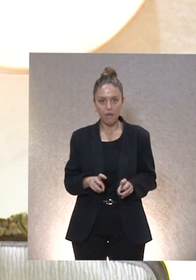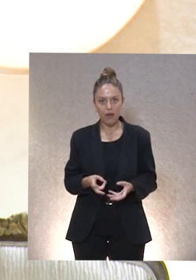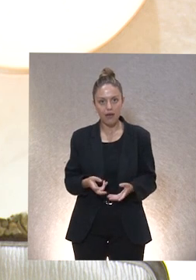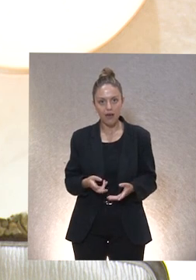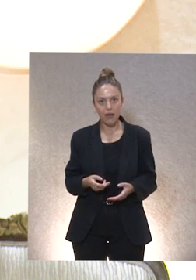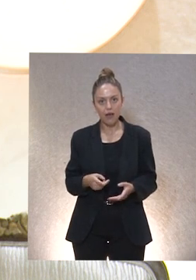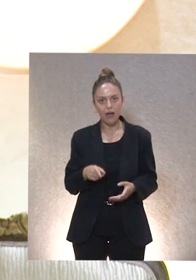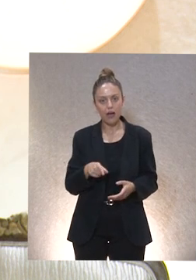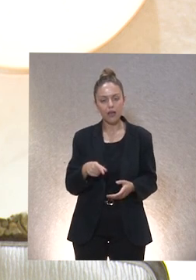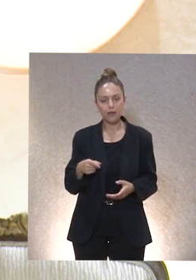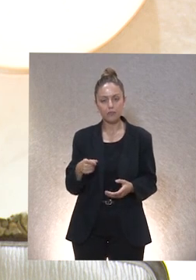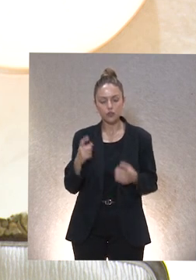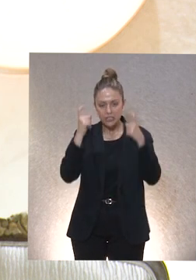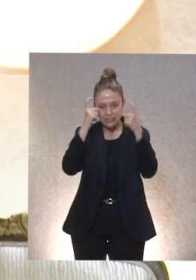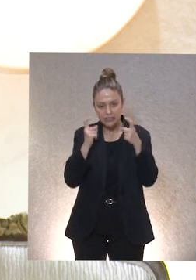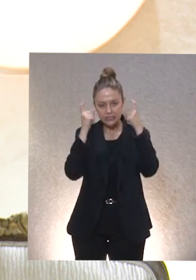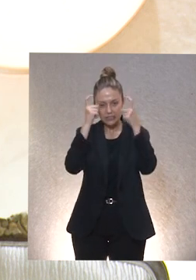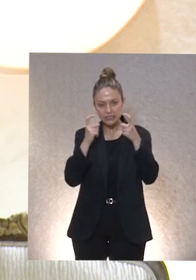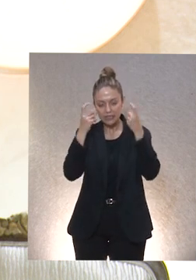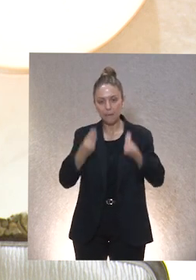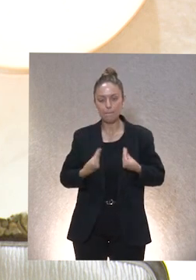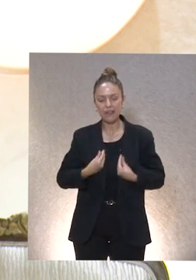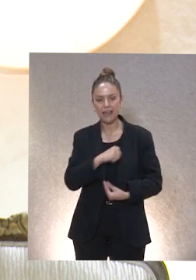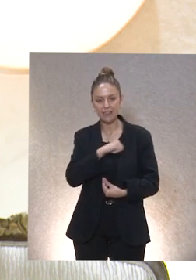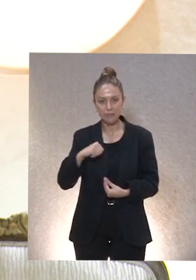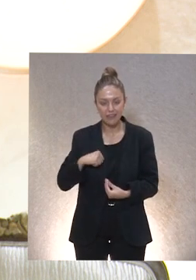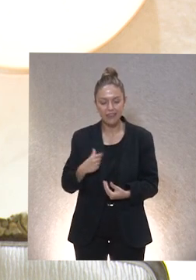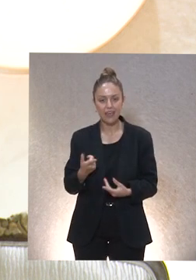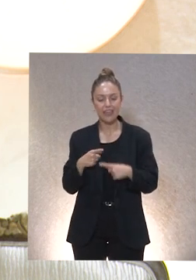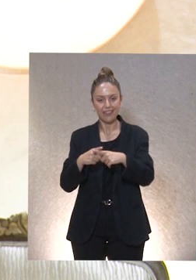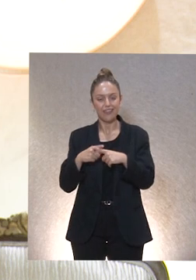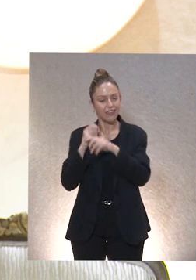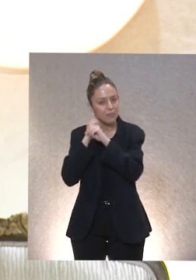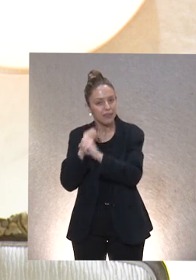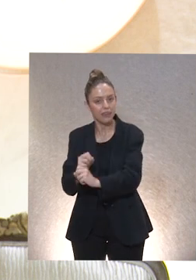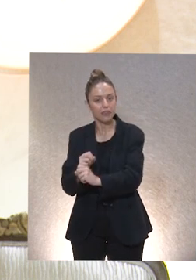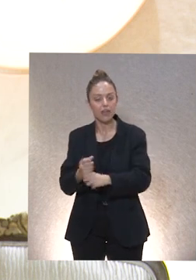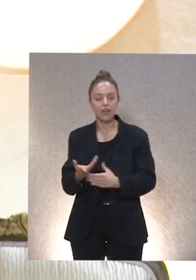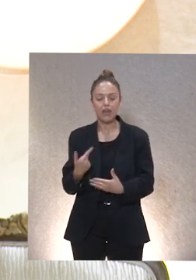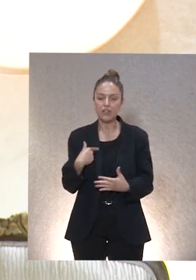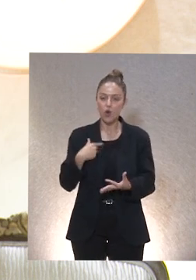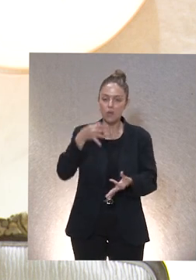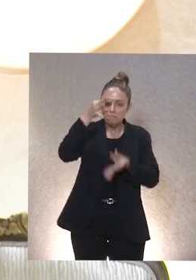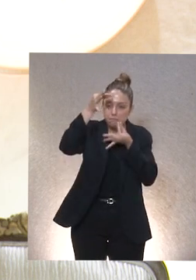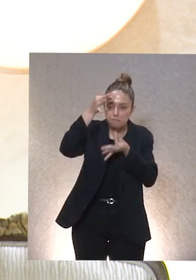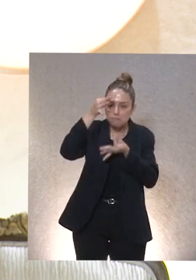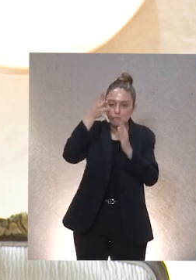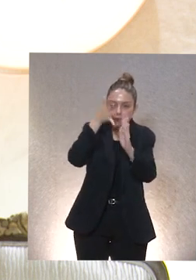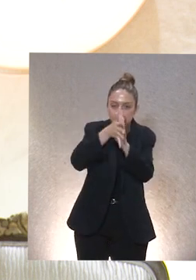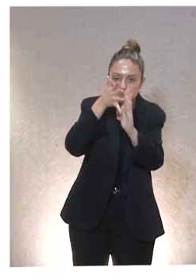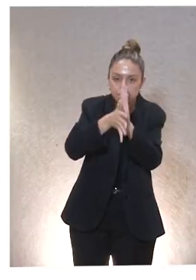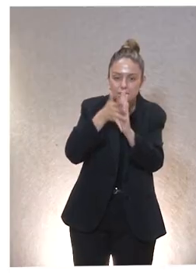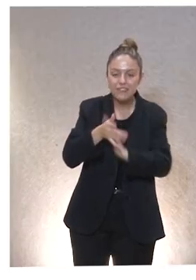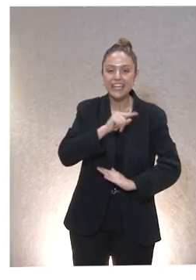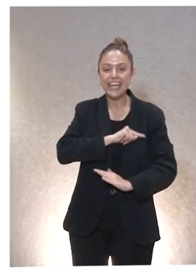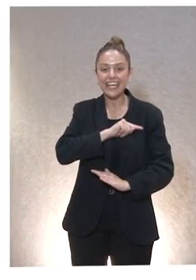que hemos insistido en Vida Independiente, Ética de la Independencia, y ahora yo voy a matizar ese tema hablando más bien